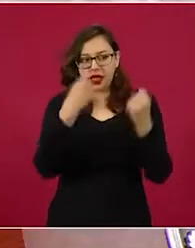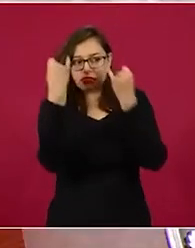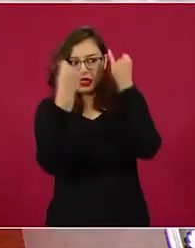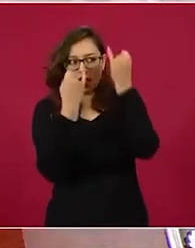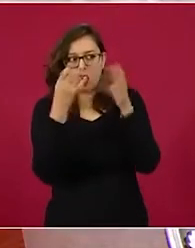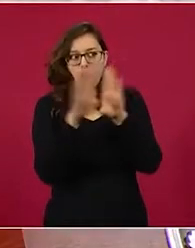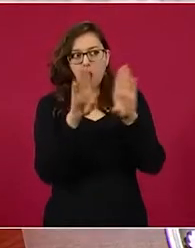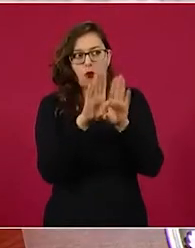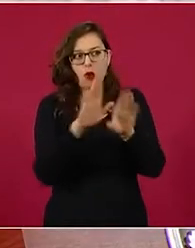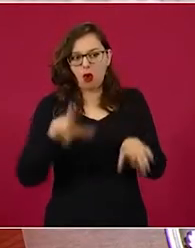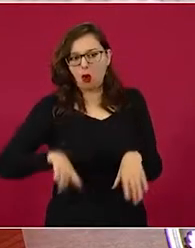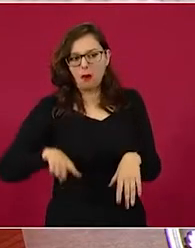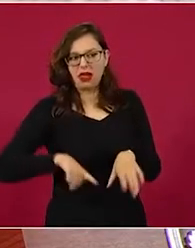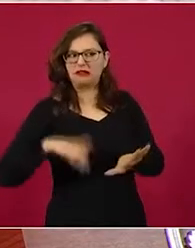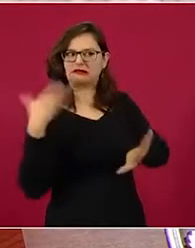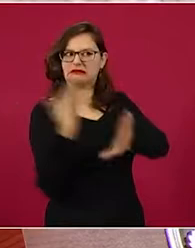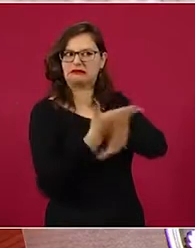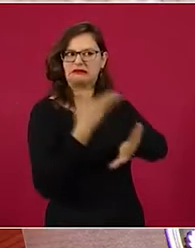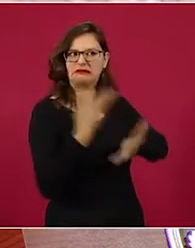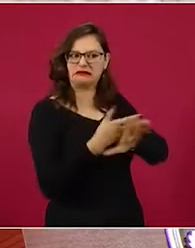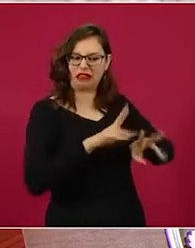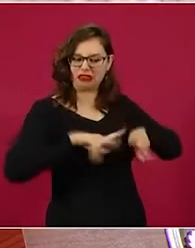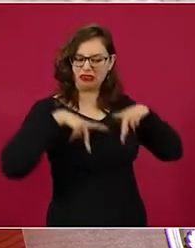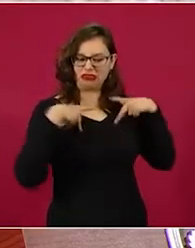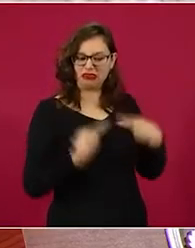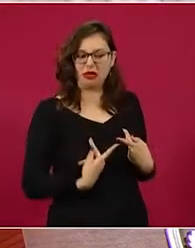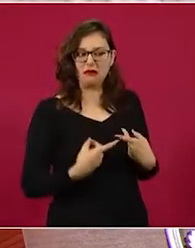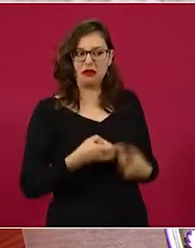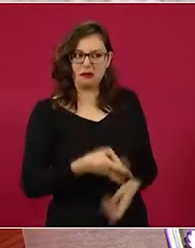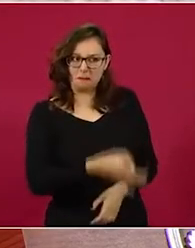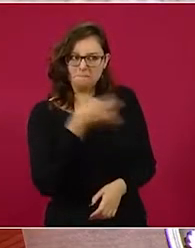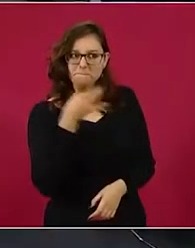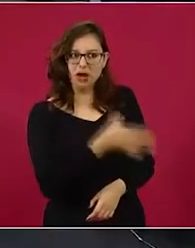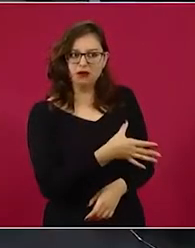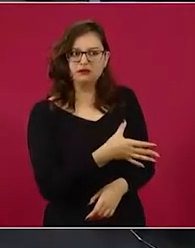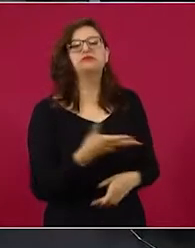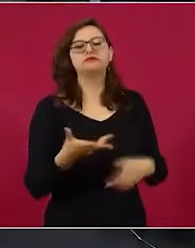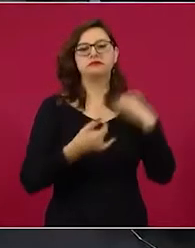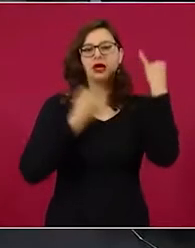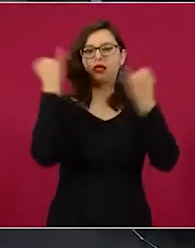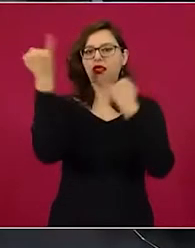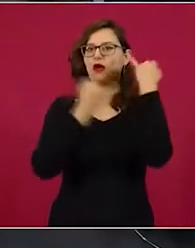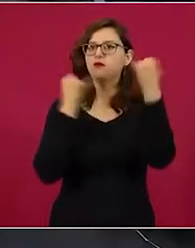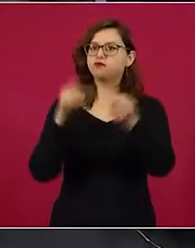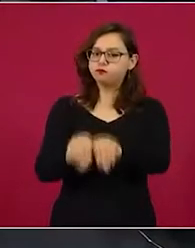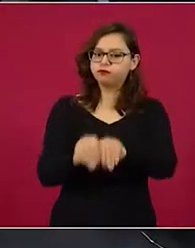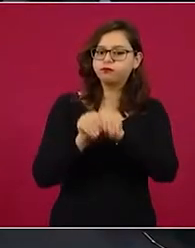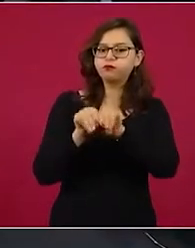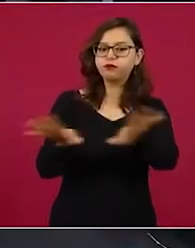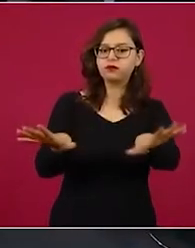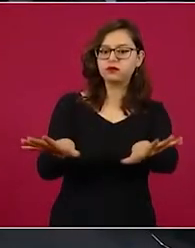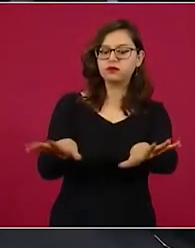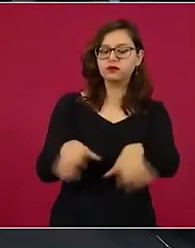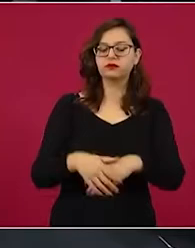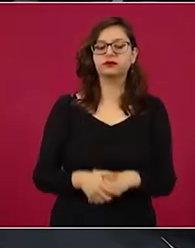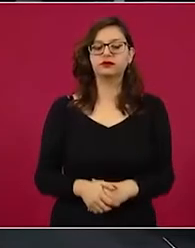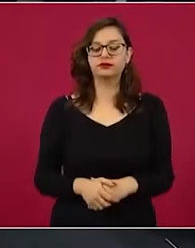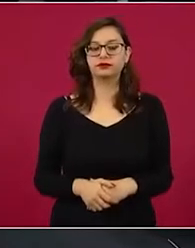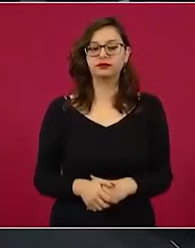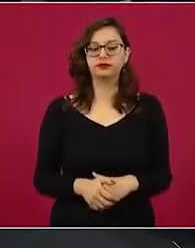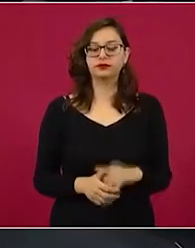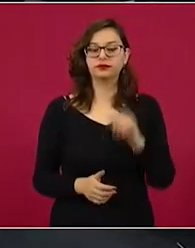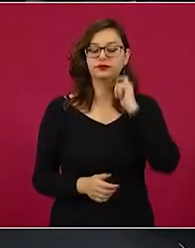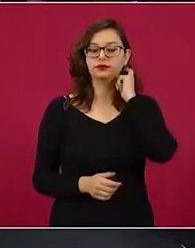autoridad del gobierno y en especial